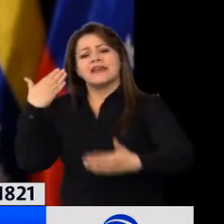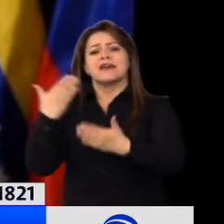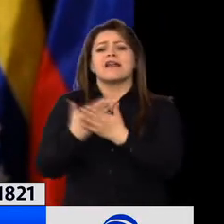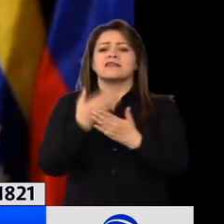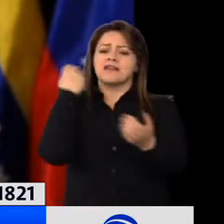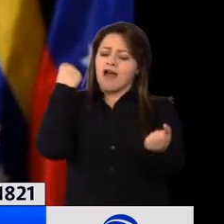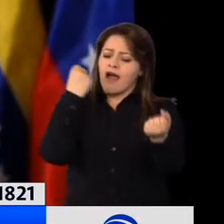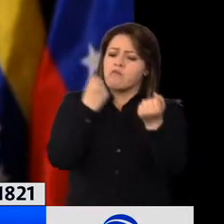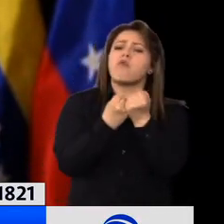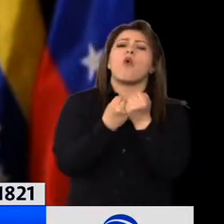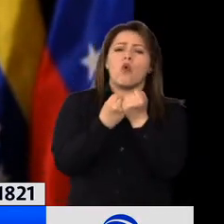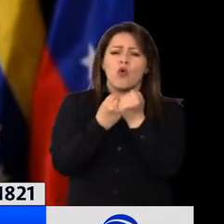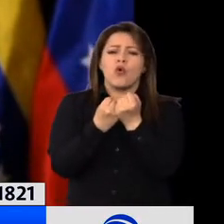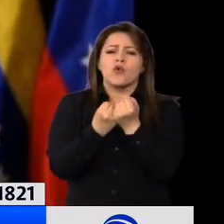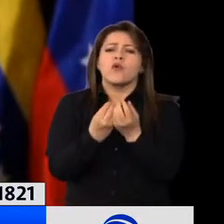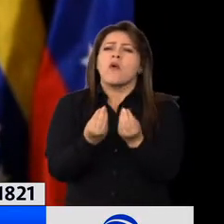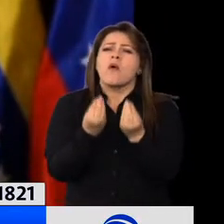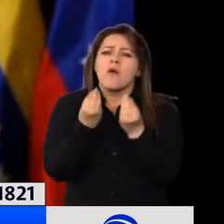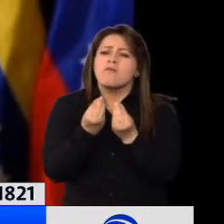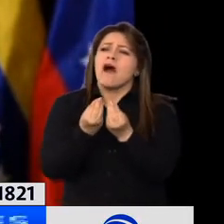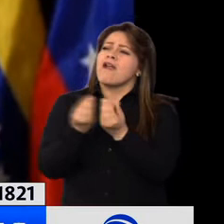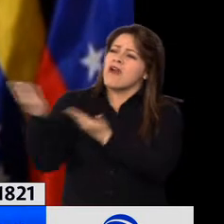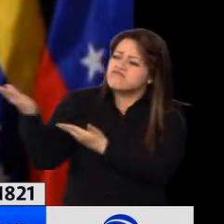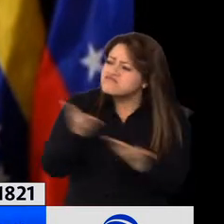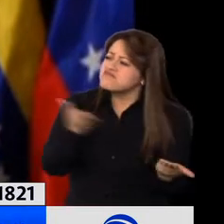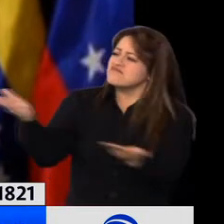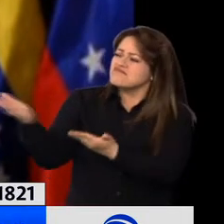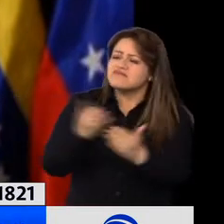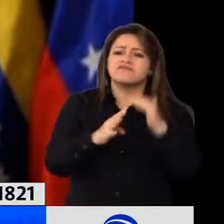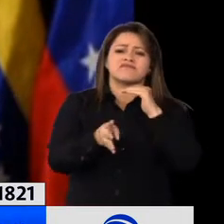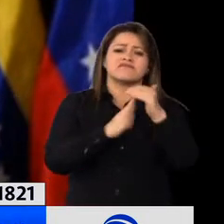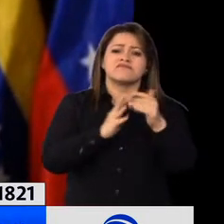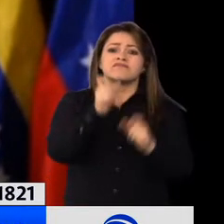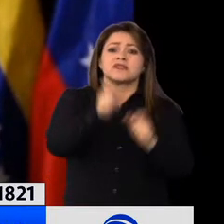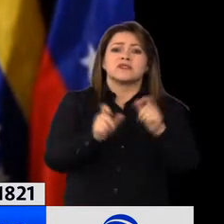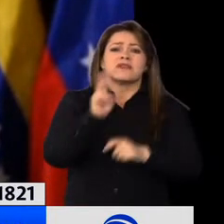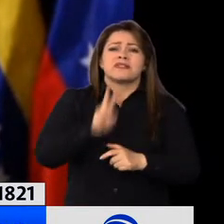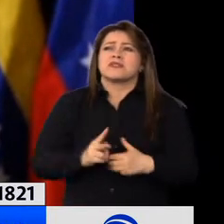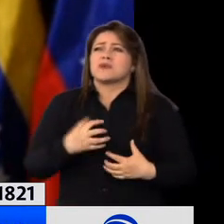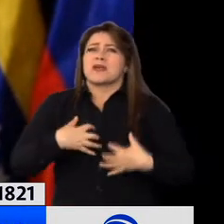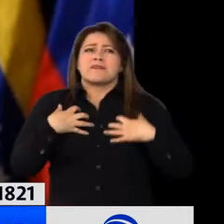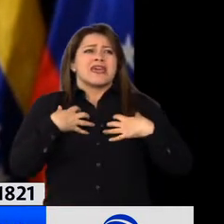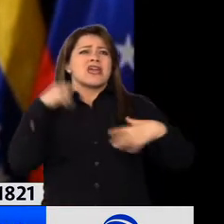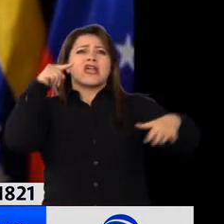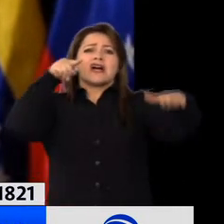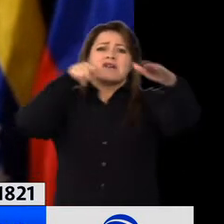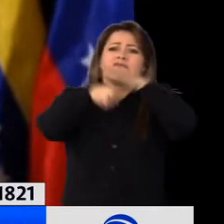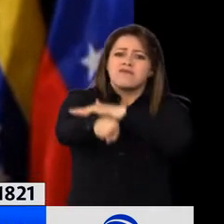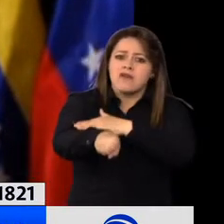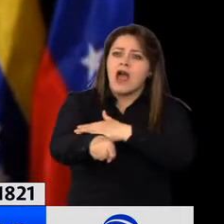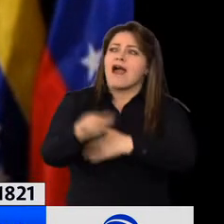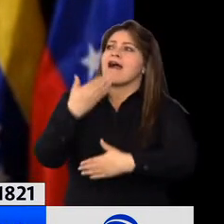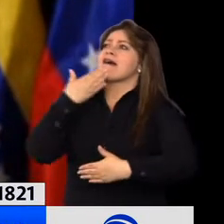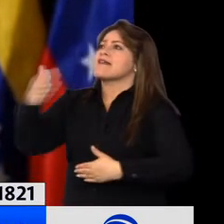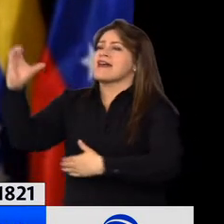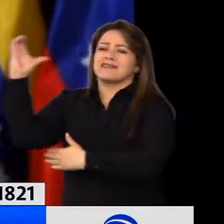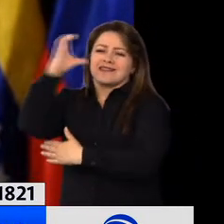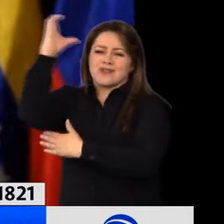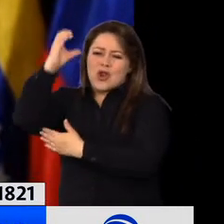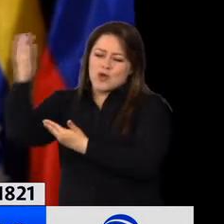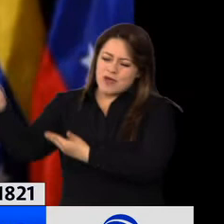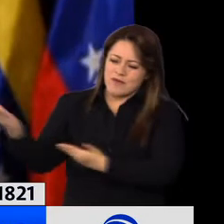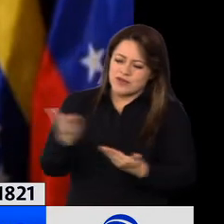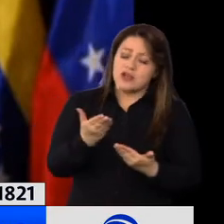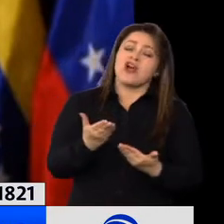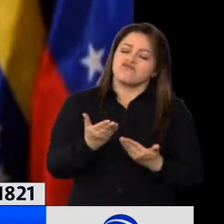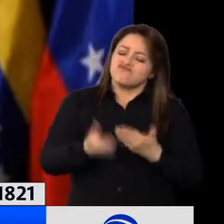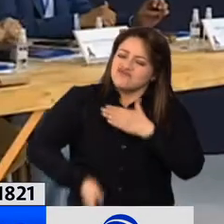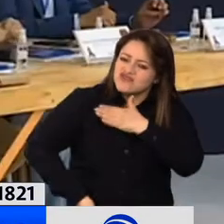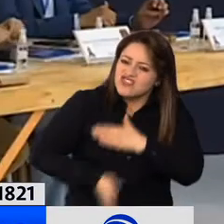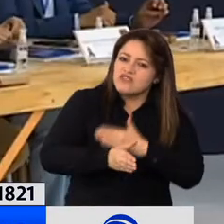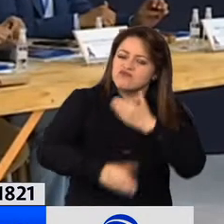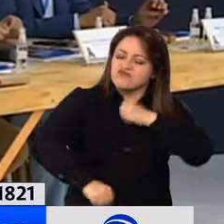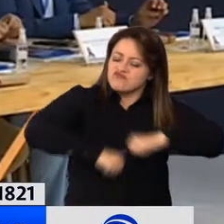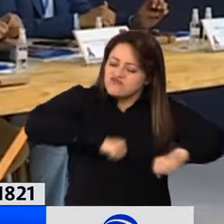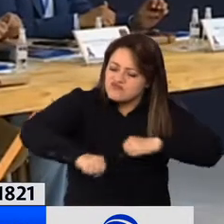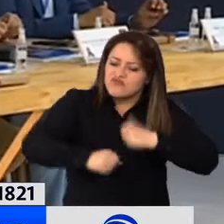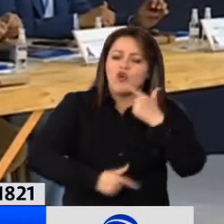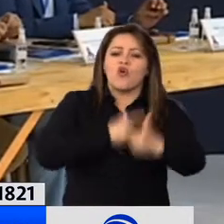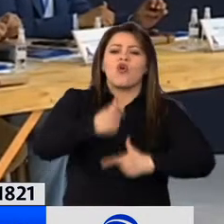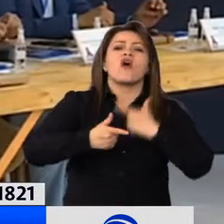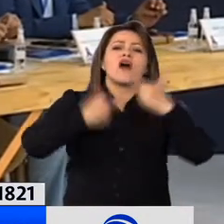jefe